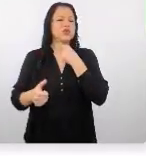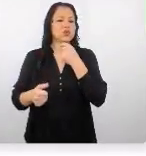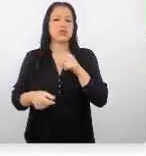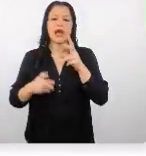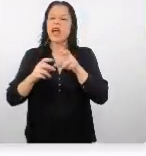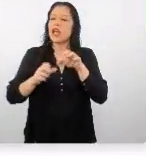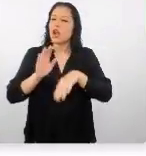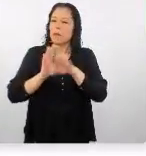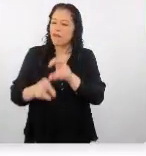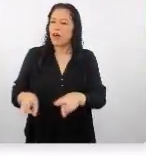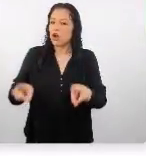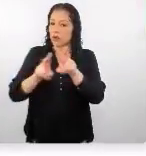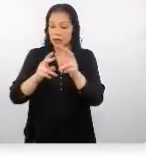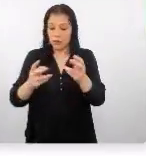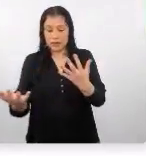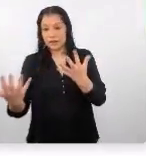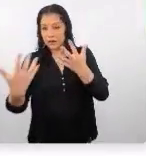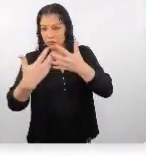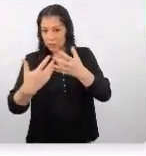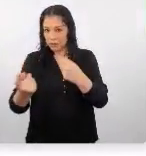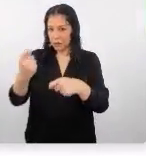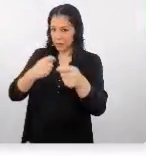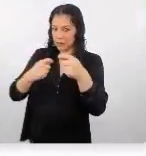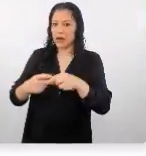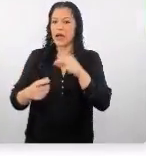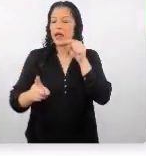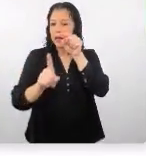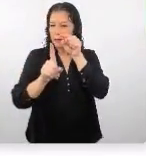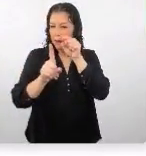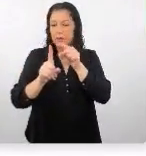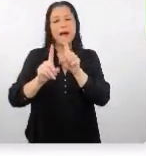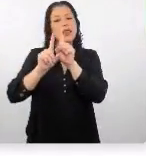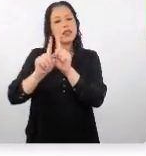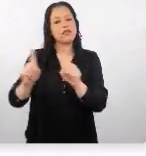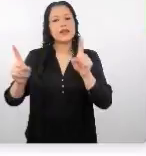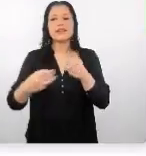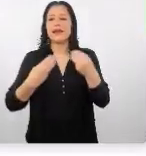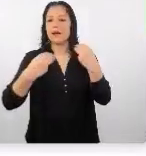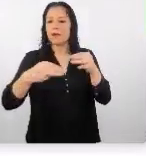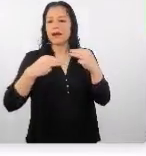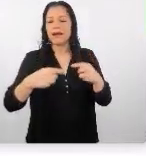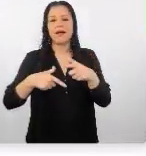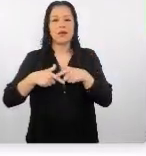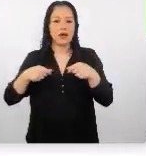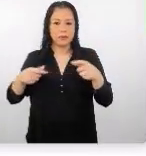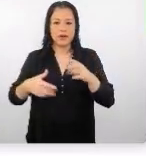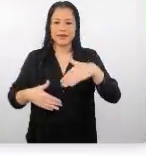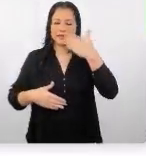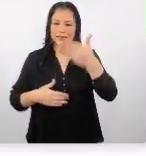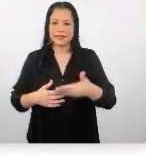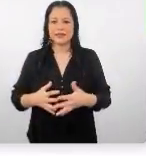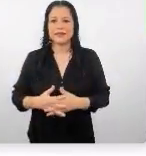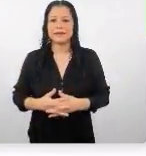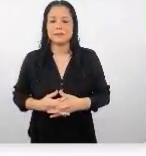valorados en esta relación comercial y aspectos claves y diferenciadores en este mercado siguiente por favor